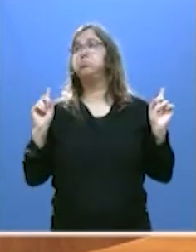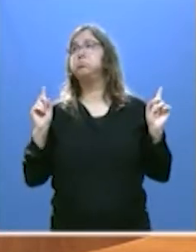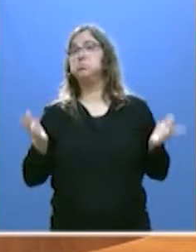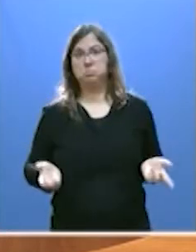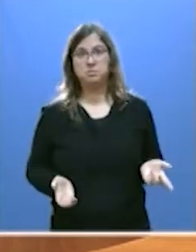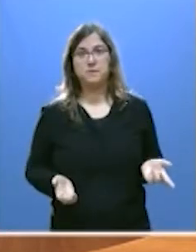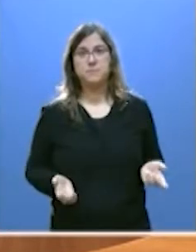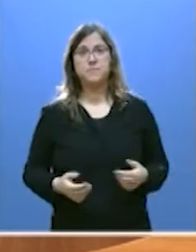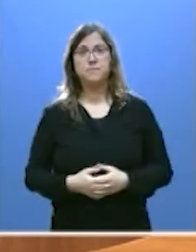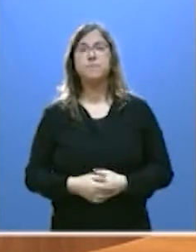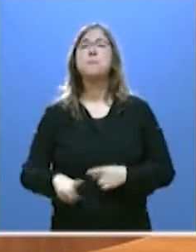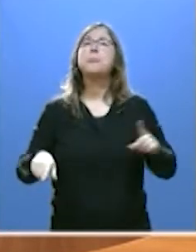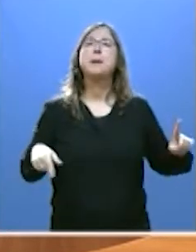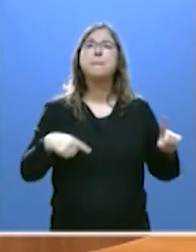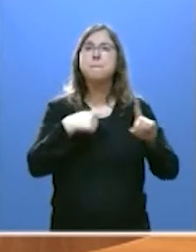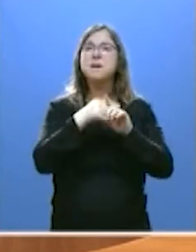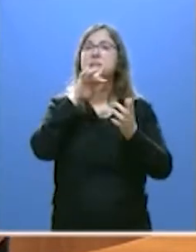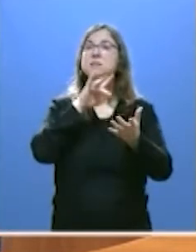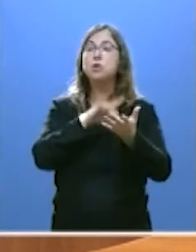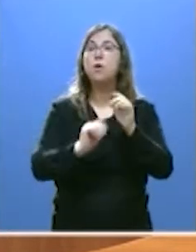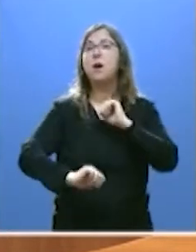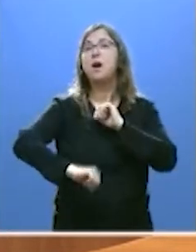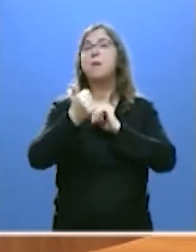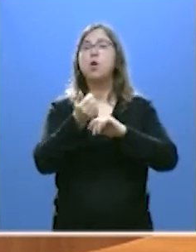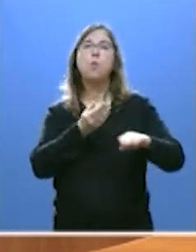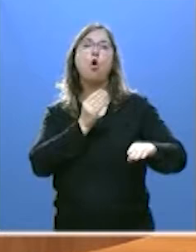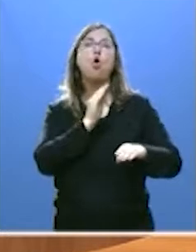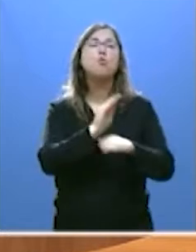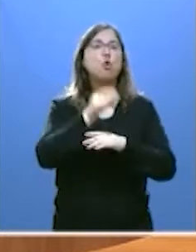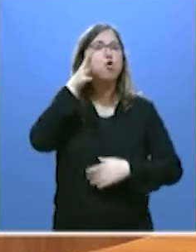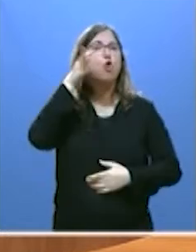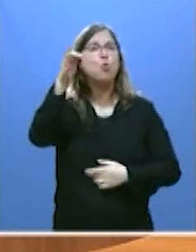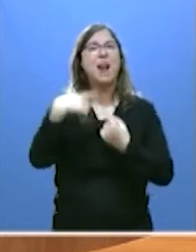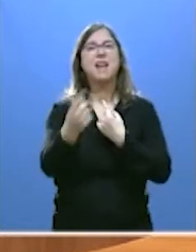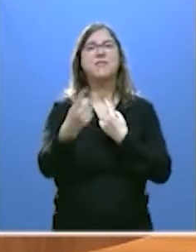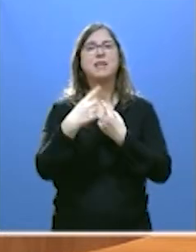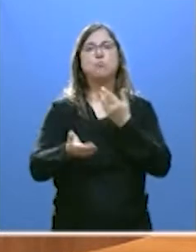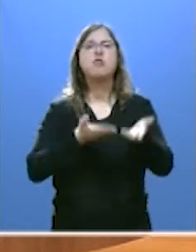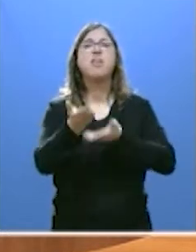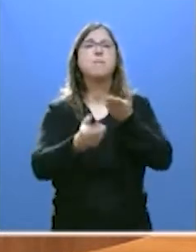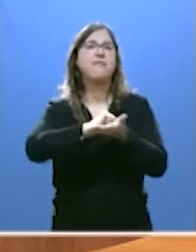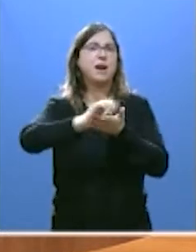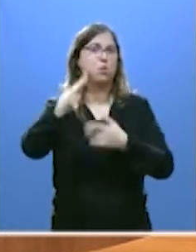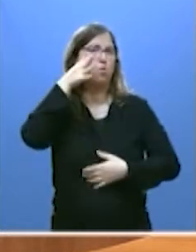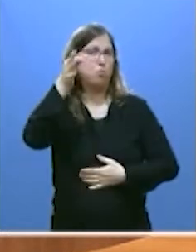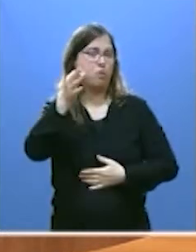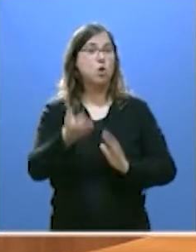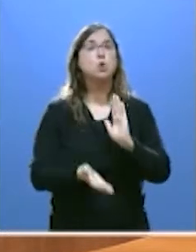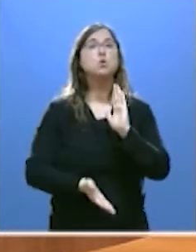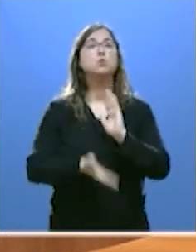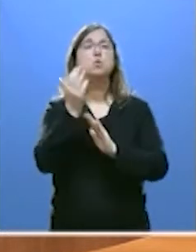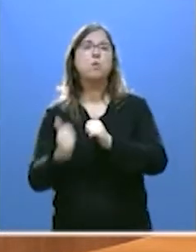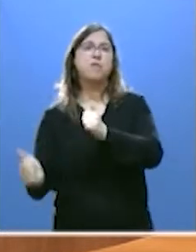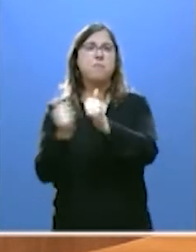señor Tudanca. También hemos aprobado el bono rural de transporte a la demanda gratuito en nuestros pueblos, la subida de las ayudas a